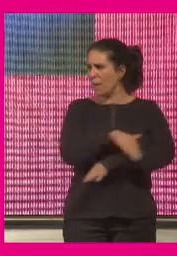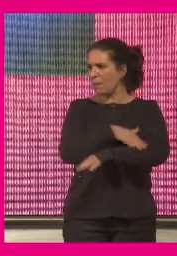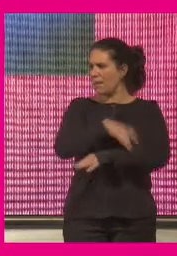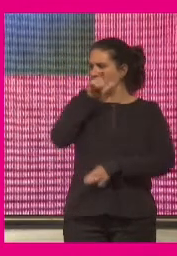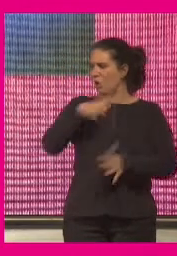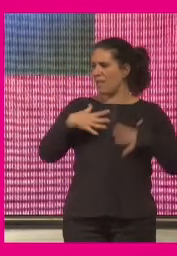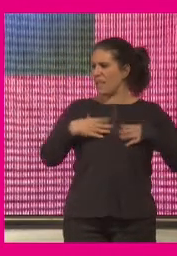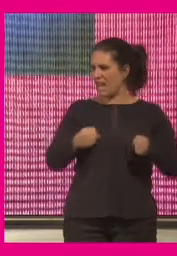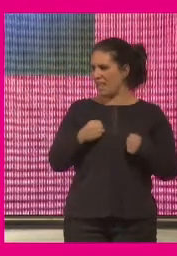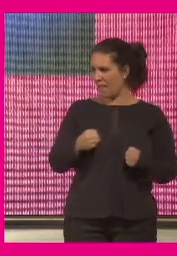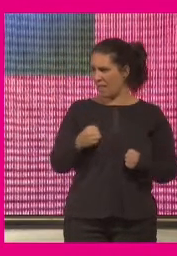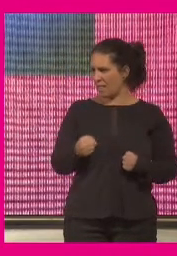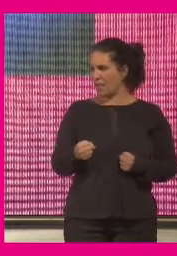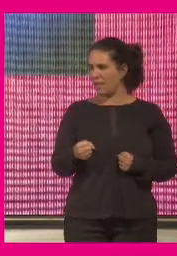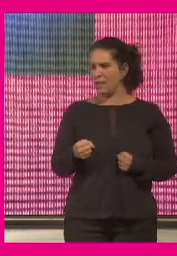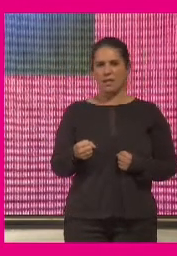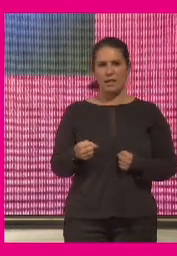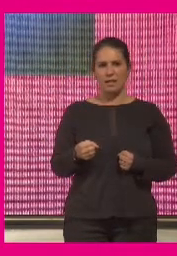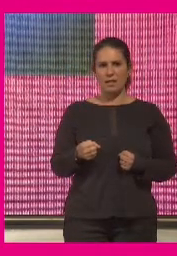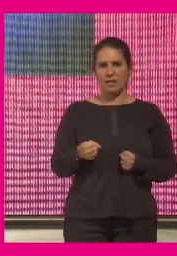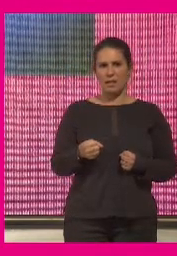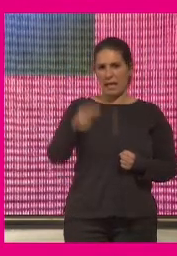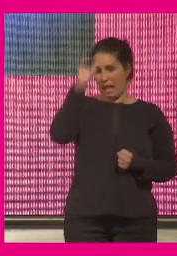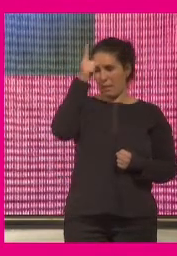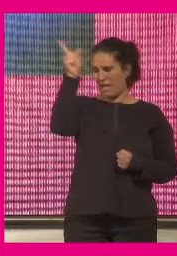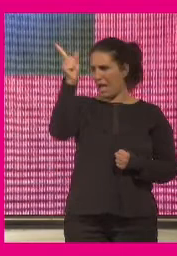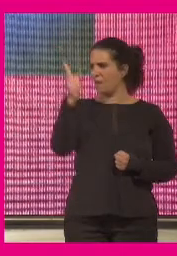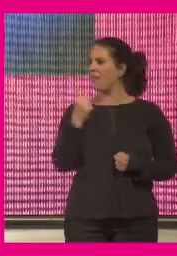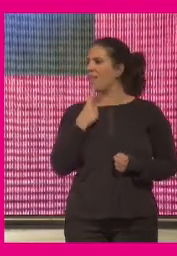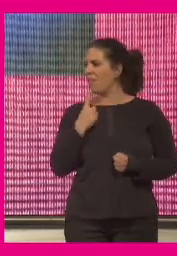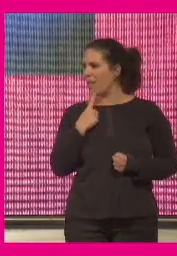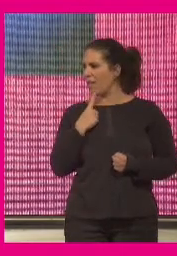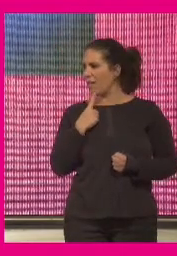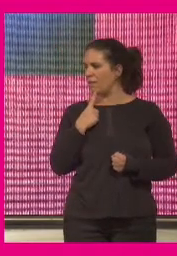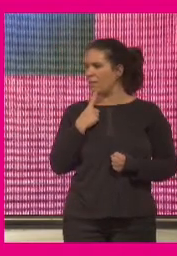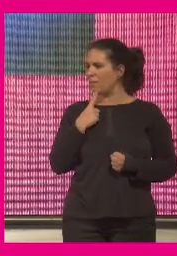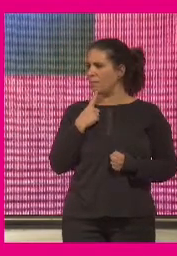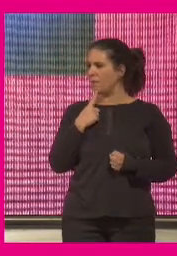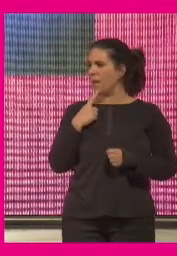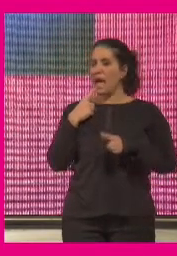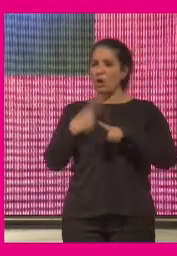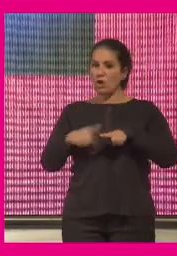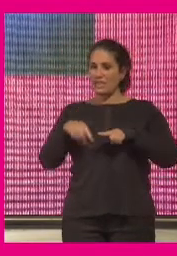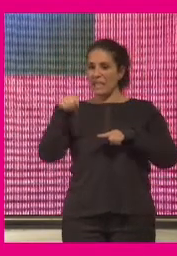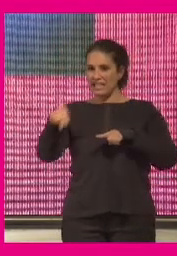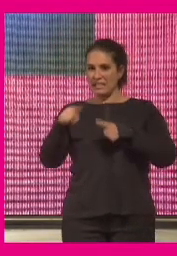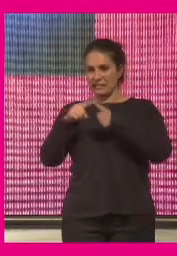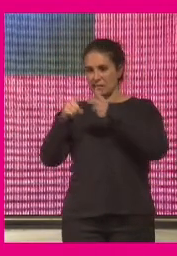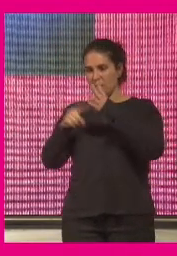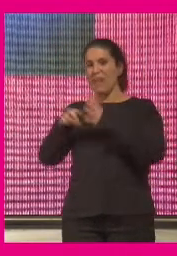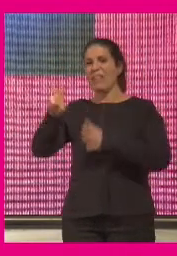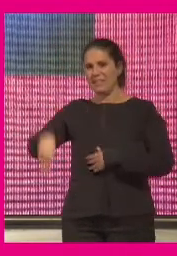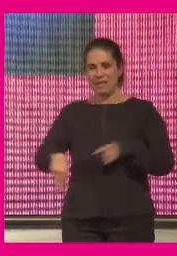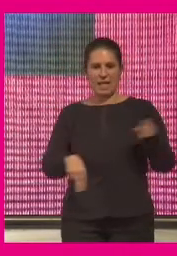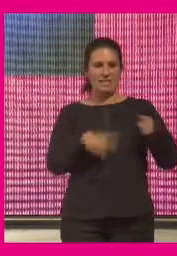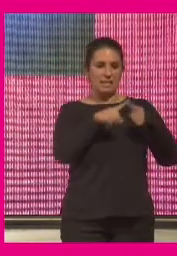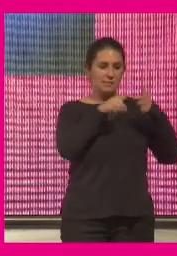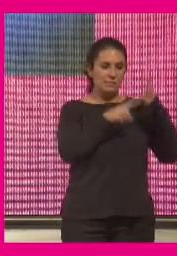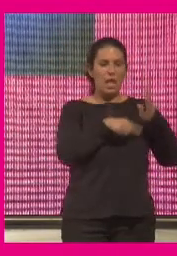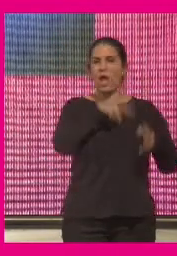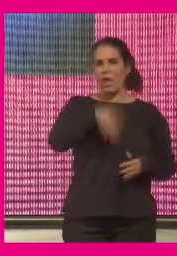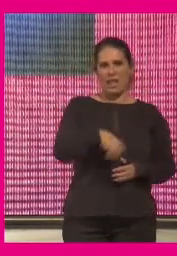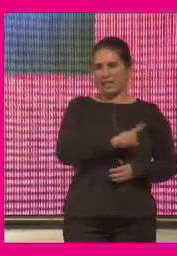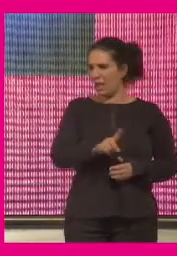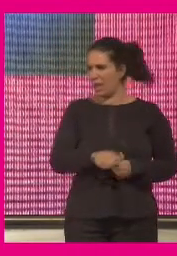sanidad de Alemania diciendo hay estas cosas de las que tenemos certeza y estas otras de las que no tenemos certezas